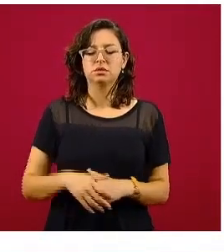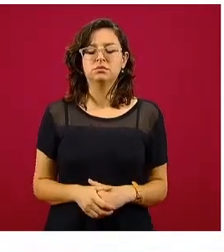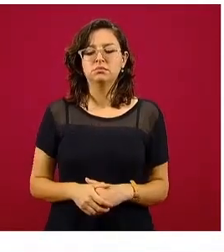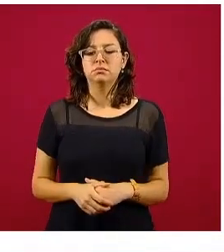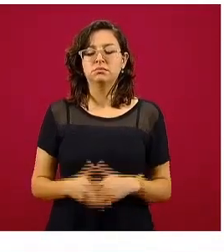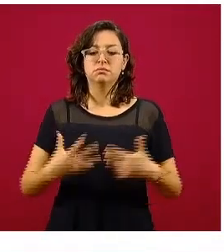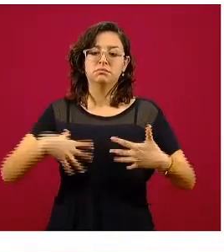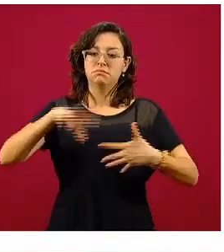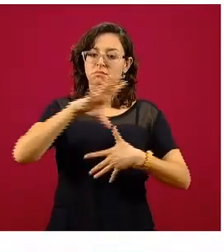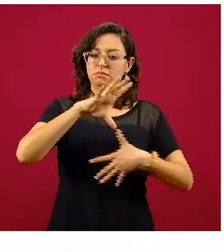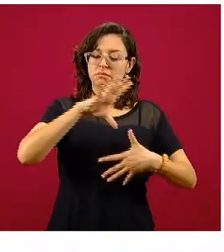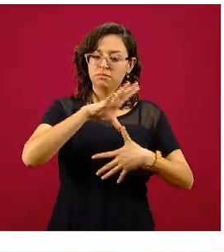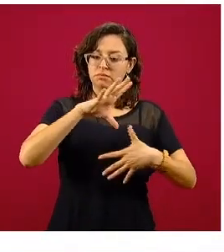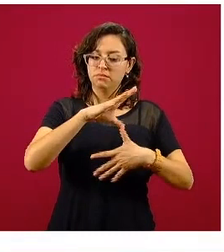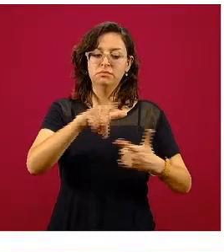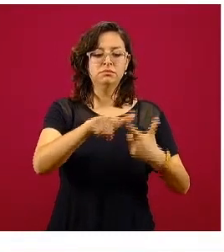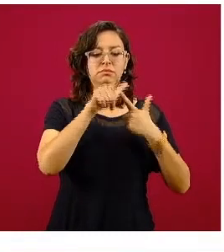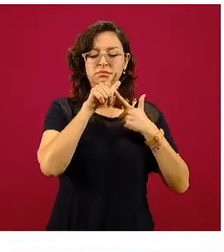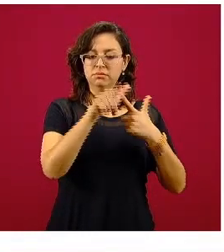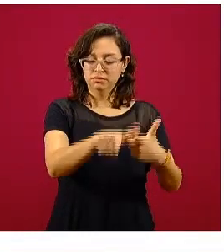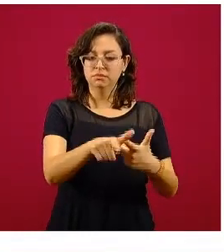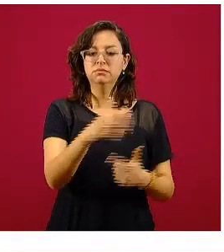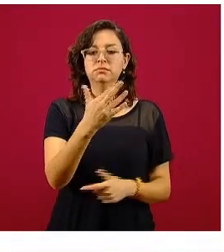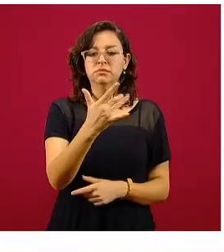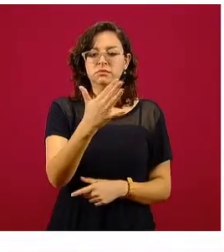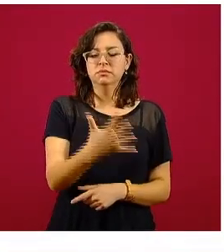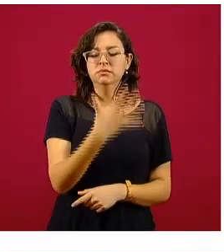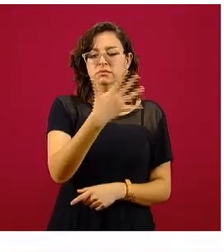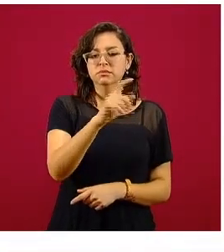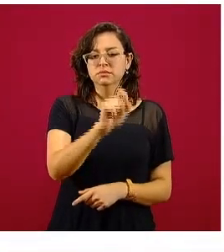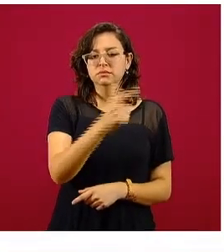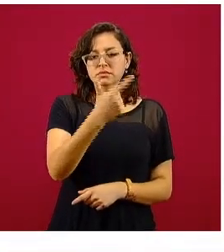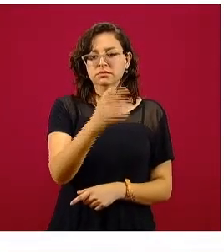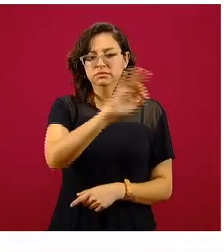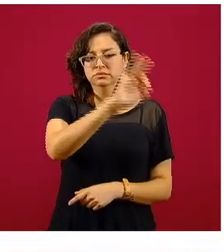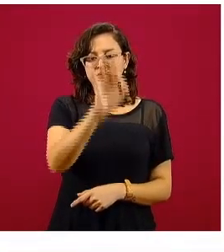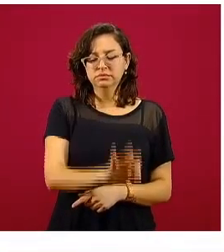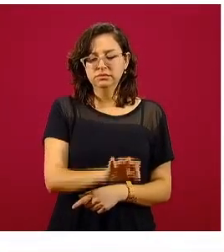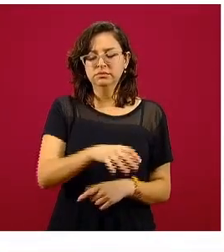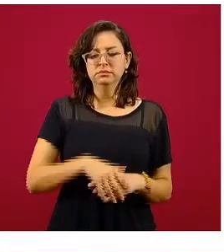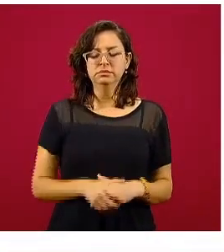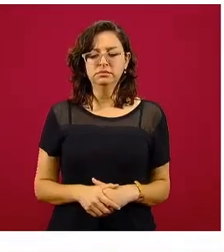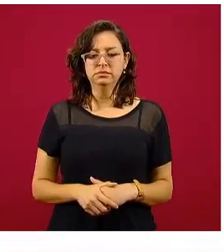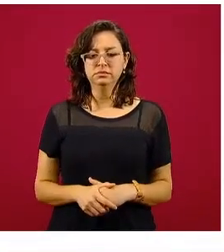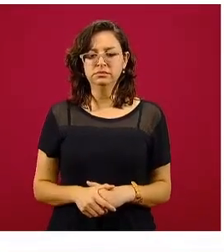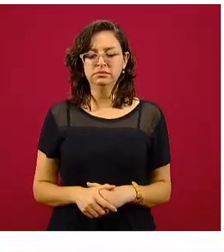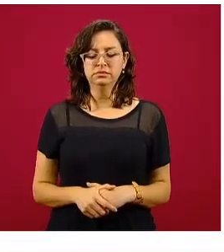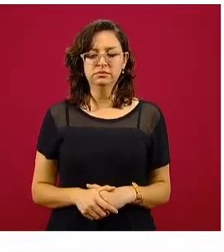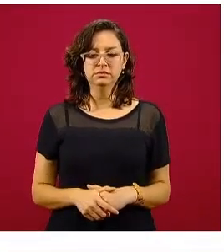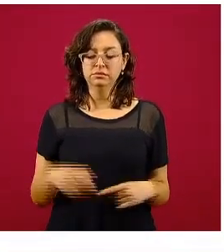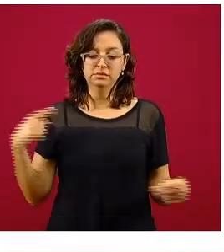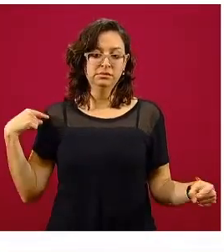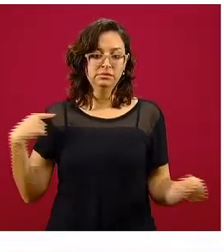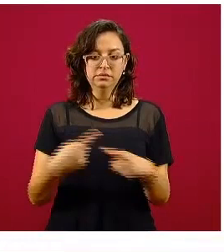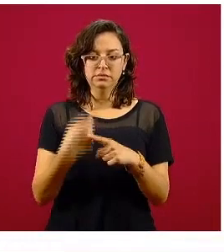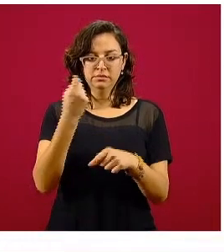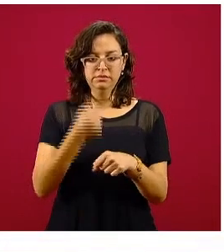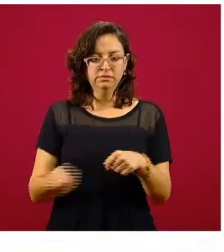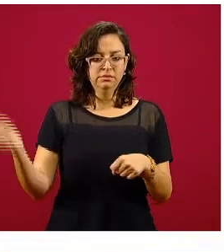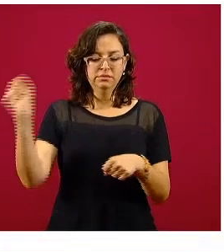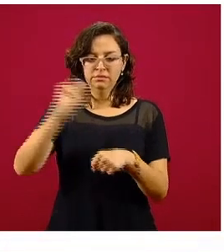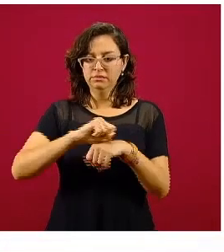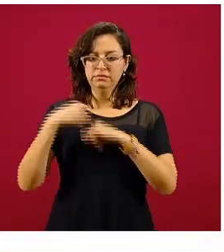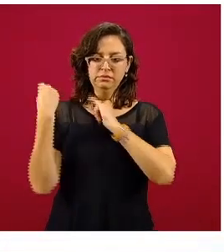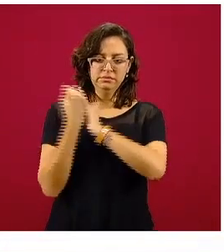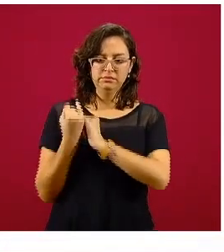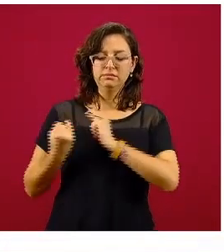la región de las Américas sigue contribuyendo con 55% como lo ha hecho prácticamente en la última semana de todos los